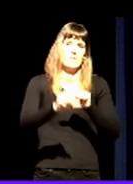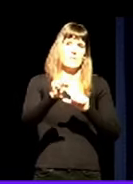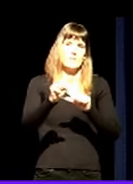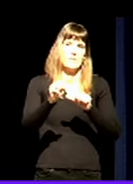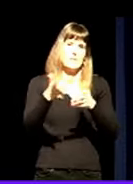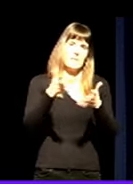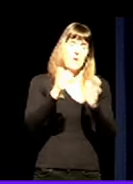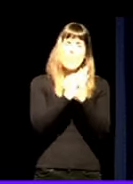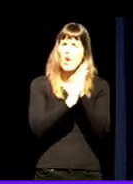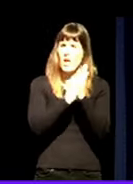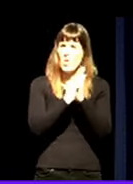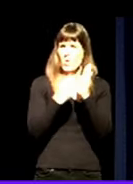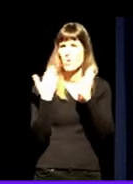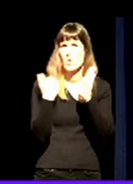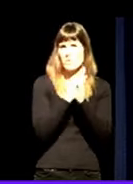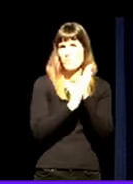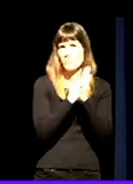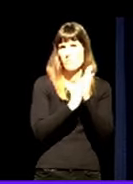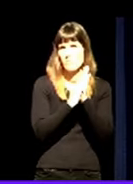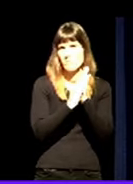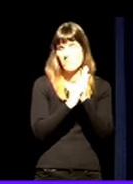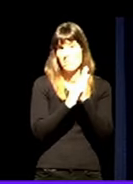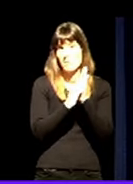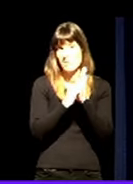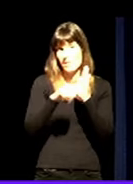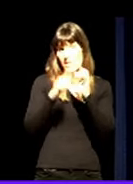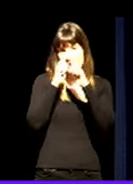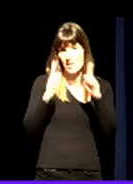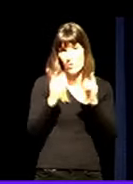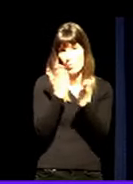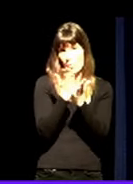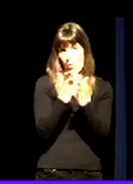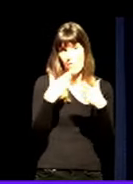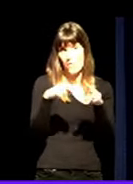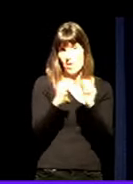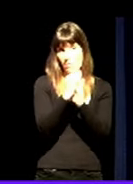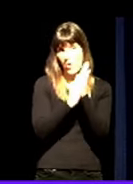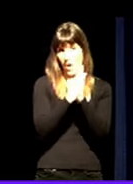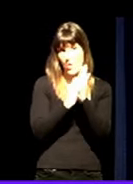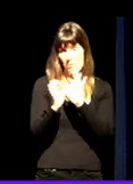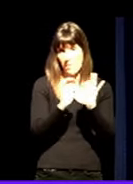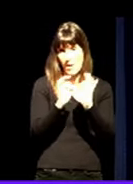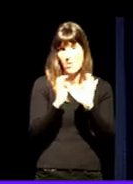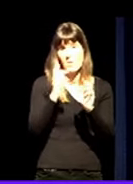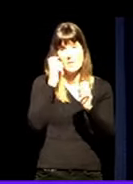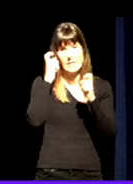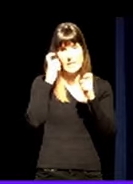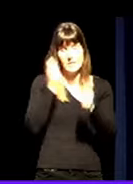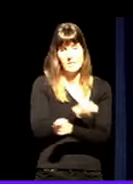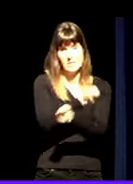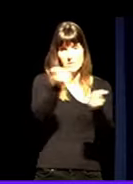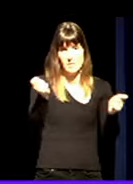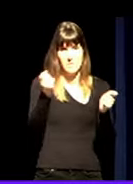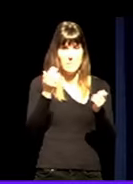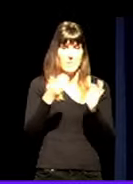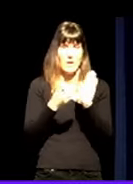azkentzi horriboroa, ikasturten eta bukantzea, ekainaldera, izatea, ba, ezkenon eskura garri, lagun garri,